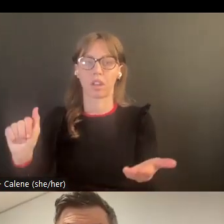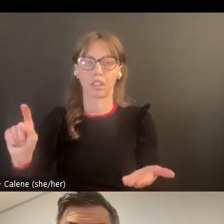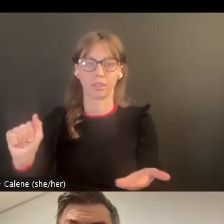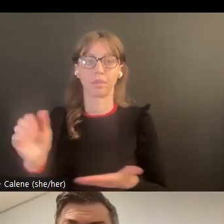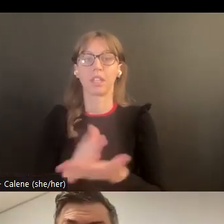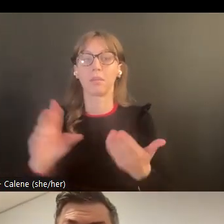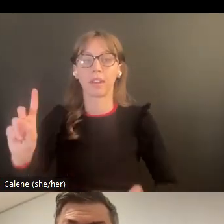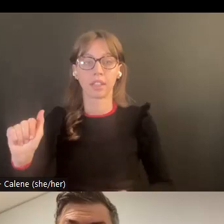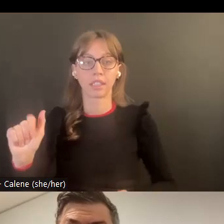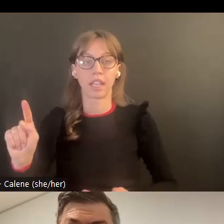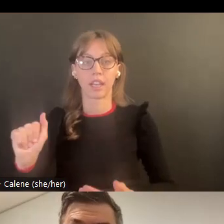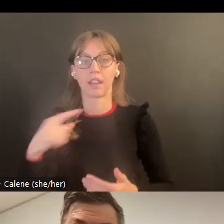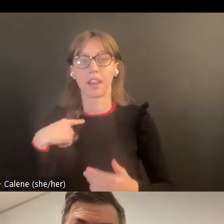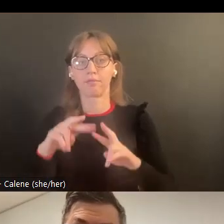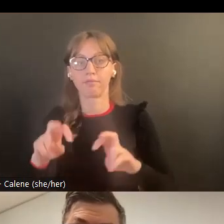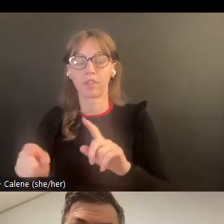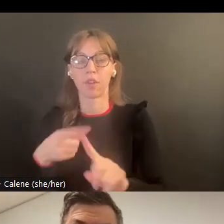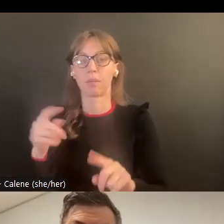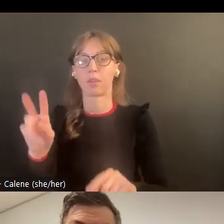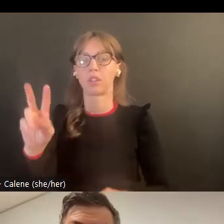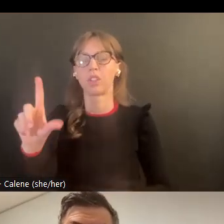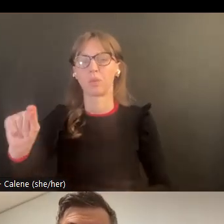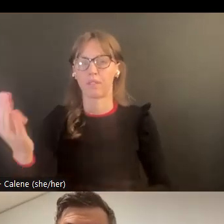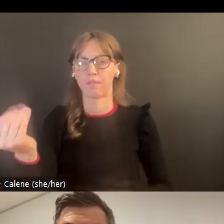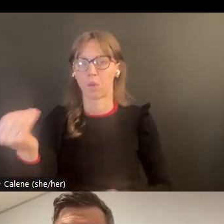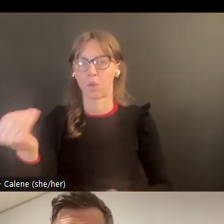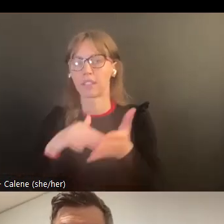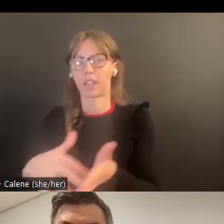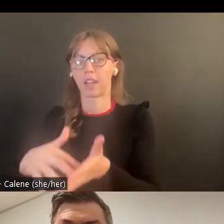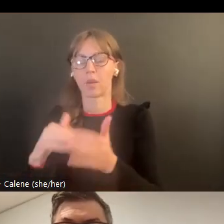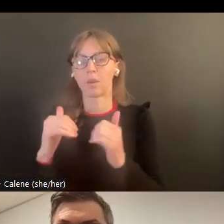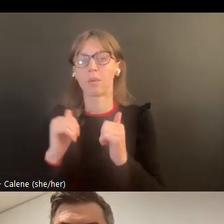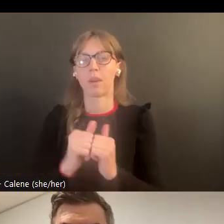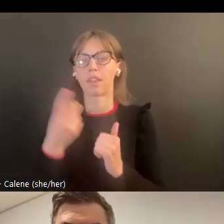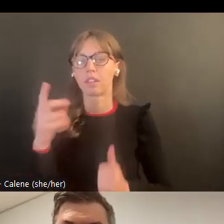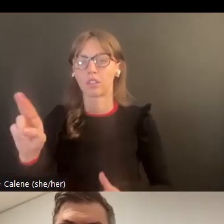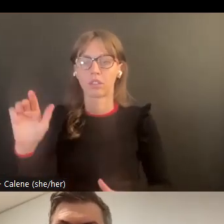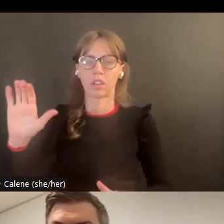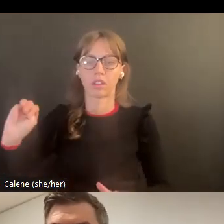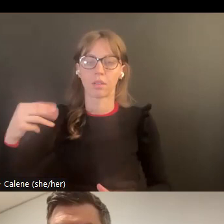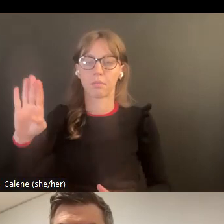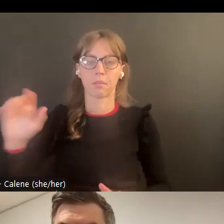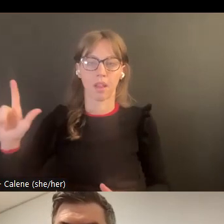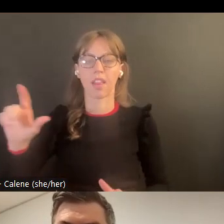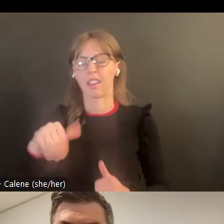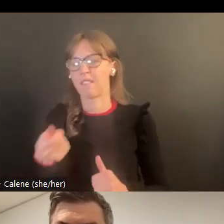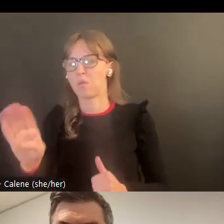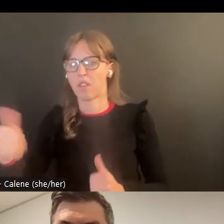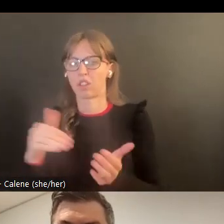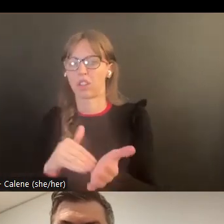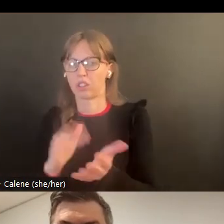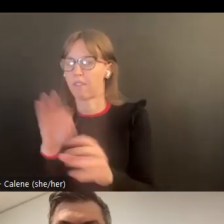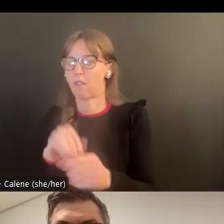Aquí tenemos data, algunas fuentes de data que utilizamos de lo que sería este comité